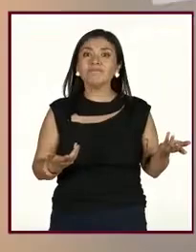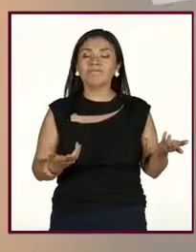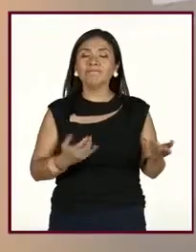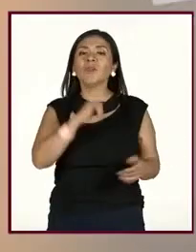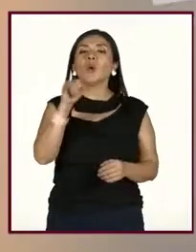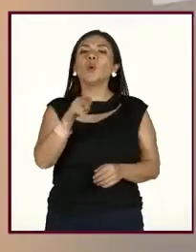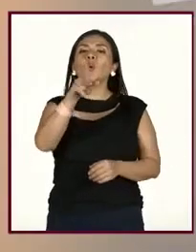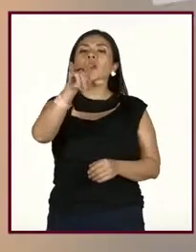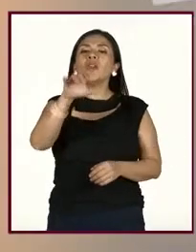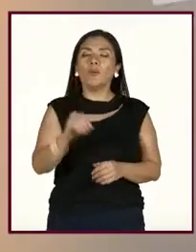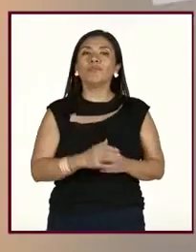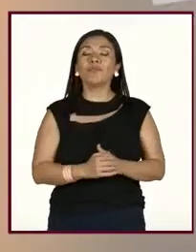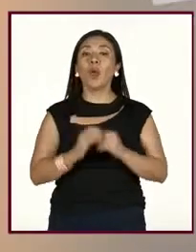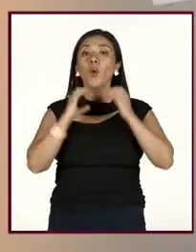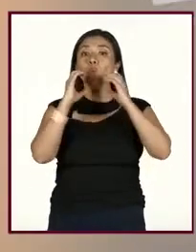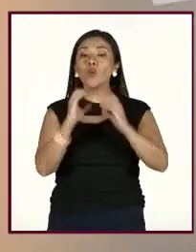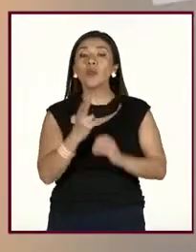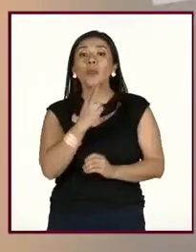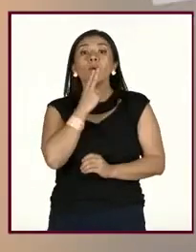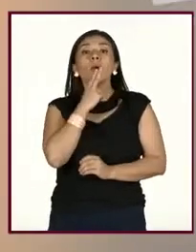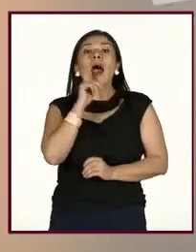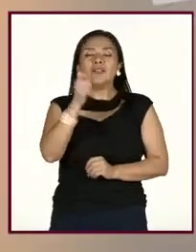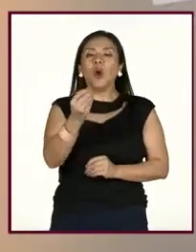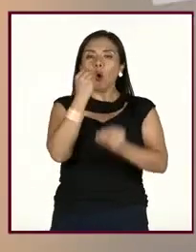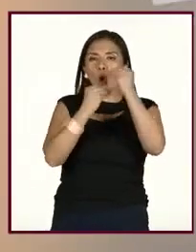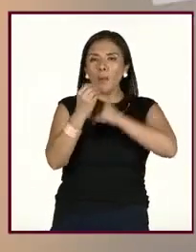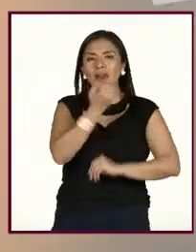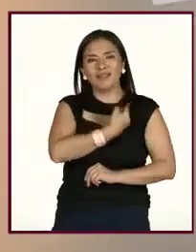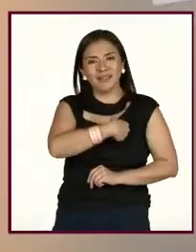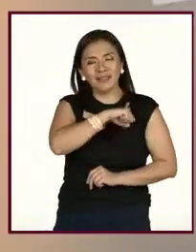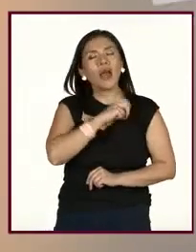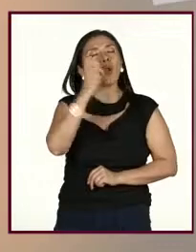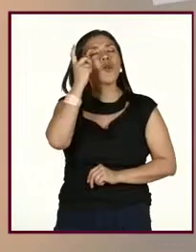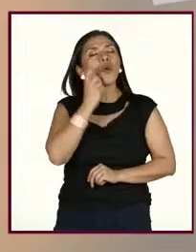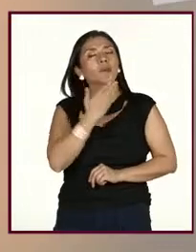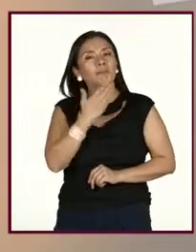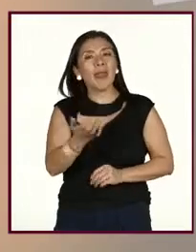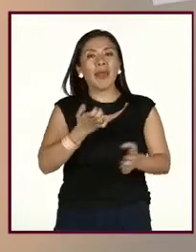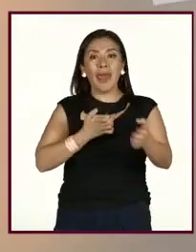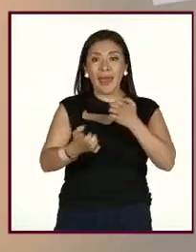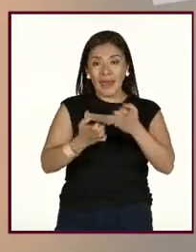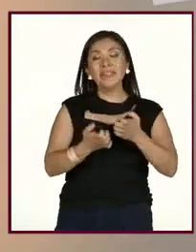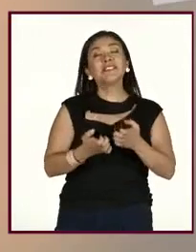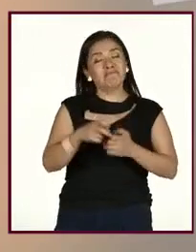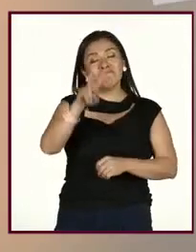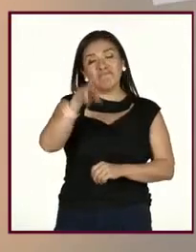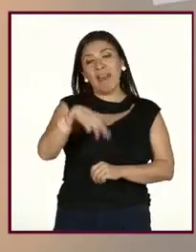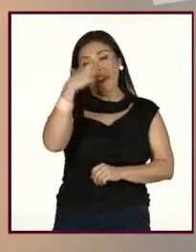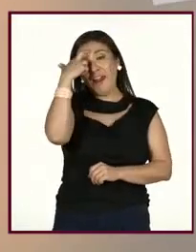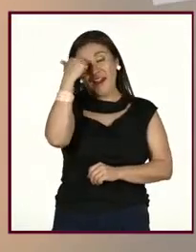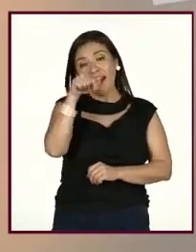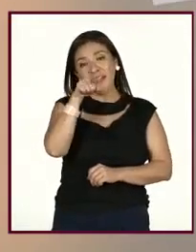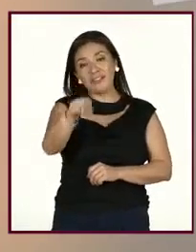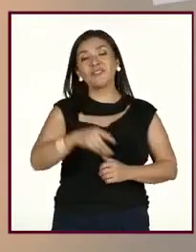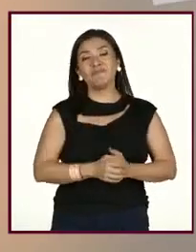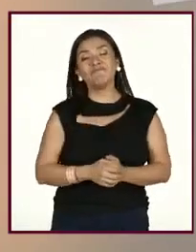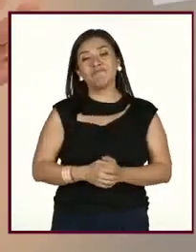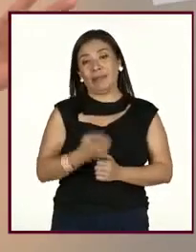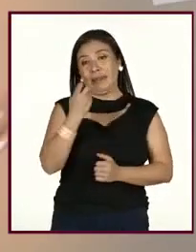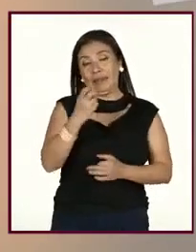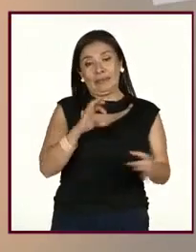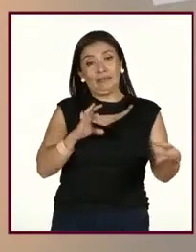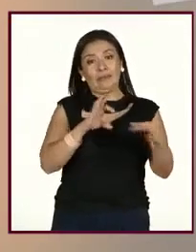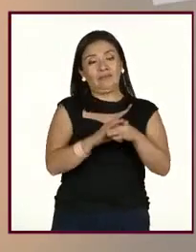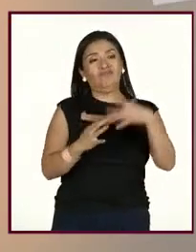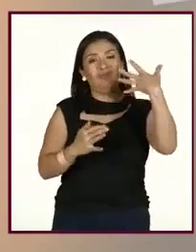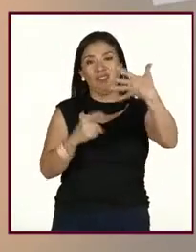Julia Landa, autocuidado es comer sano, dormir bien y hacer ejercicio. Sí, completamente de acuerdo, Julia. Eso es parte de los